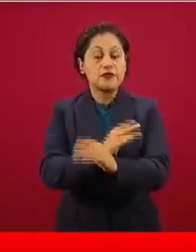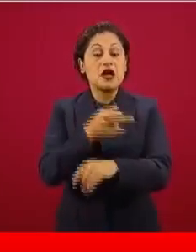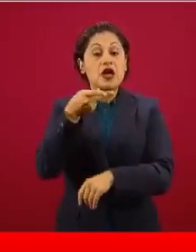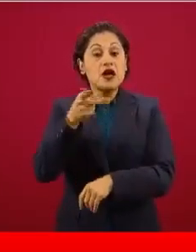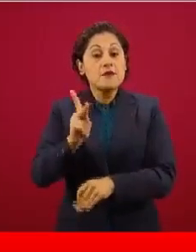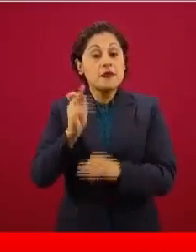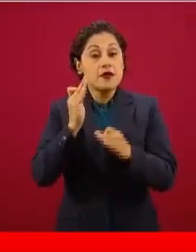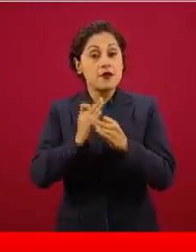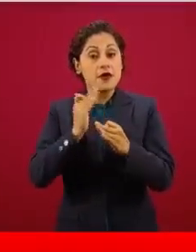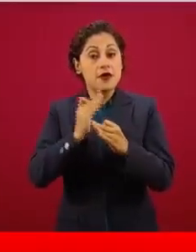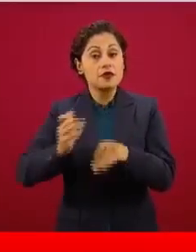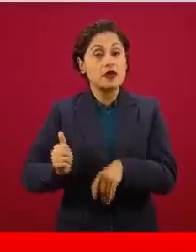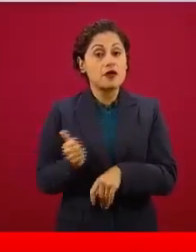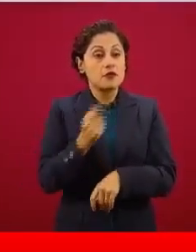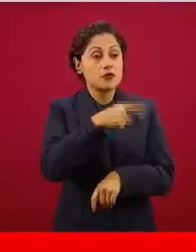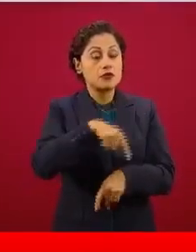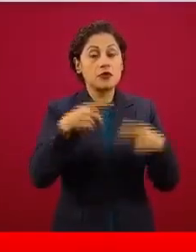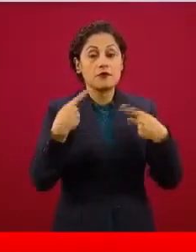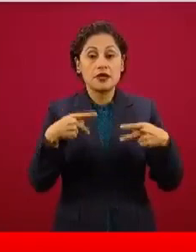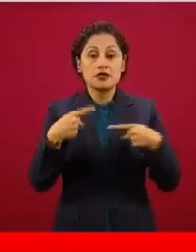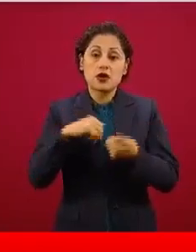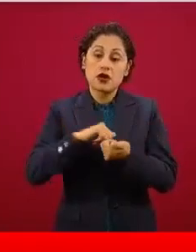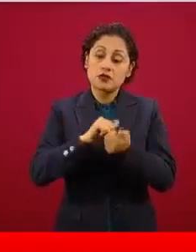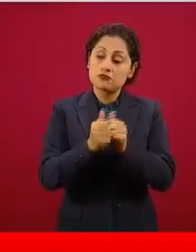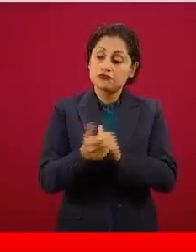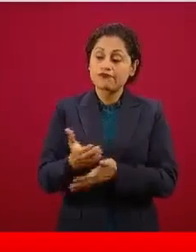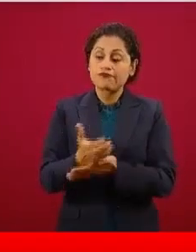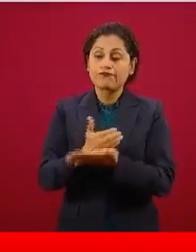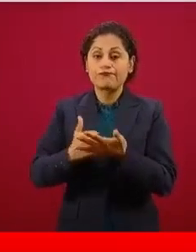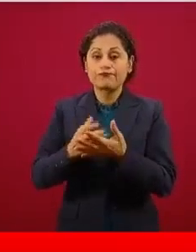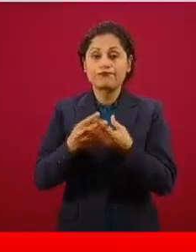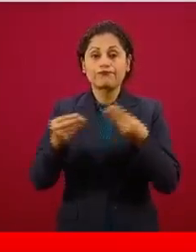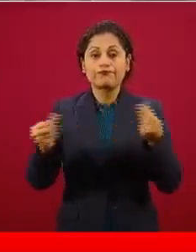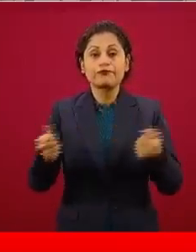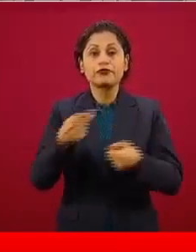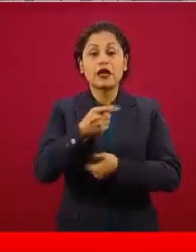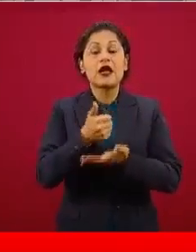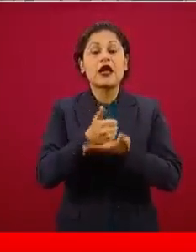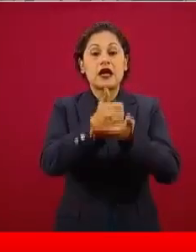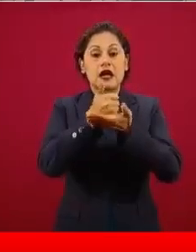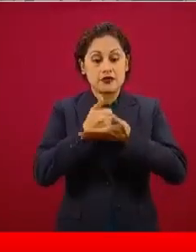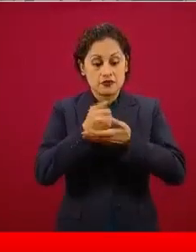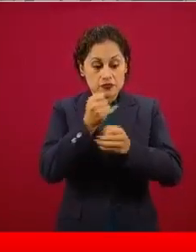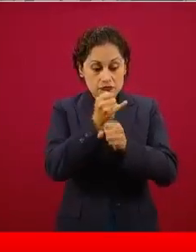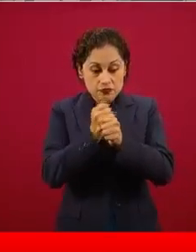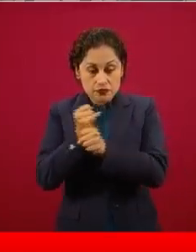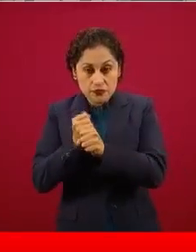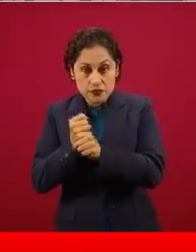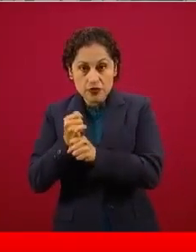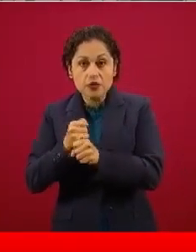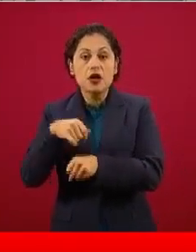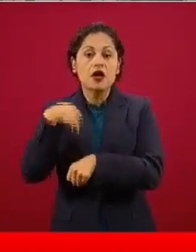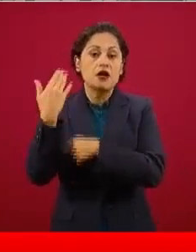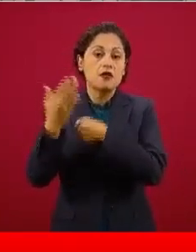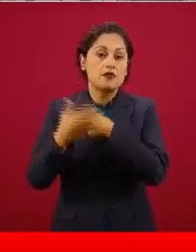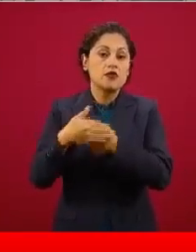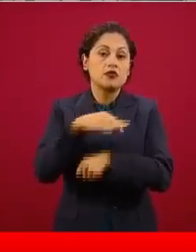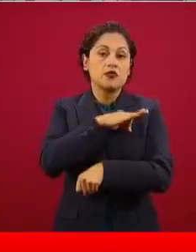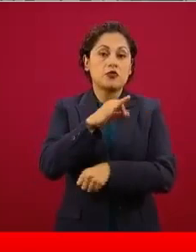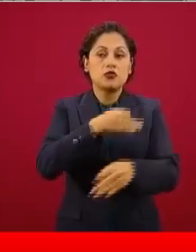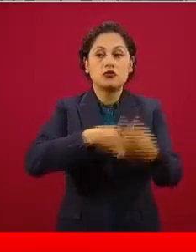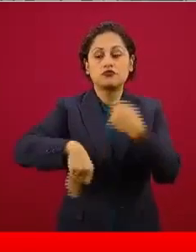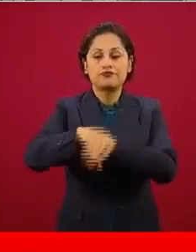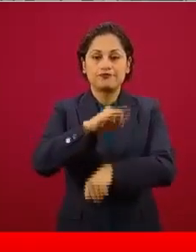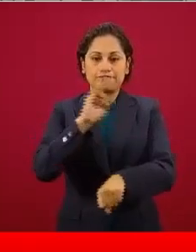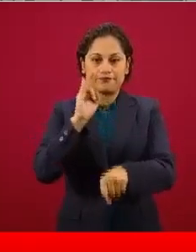la epidemia se detenga no sólo en México, sino en el mundo. La última diapositiva lo que muestra es este índice del